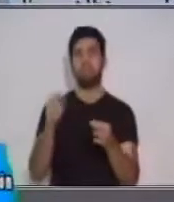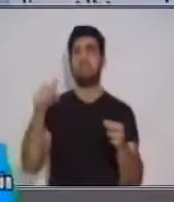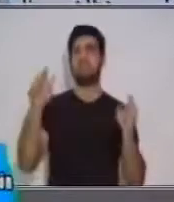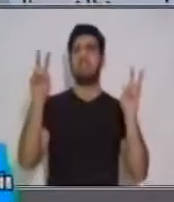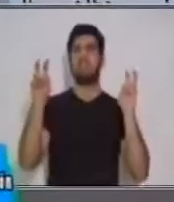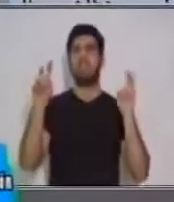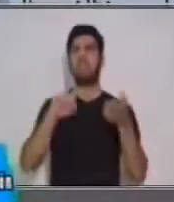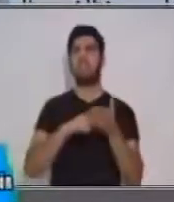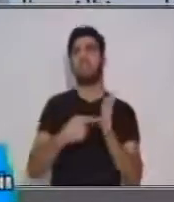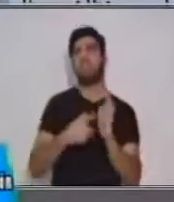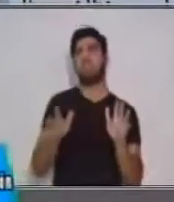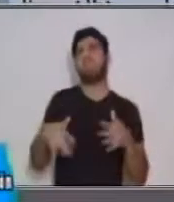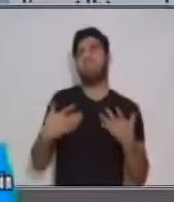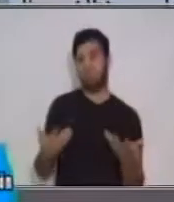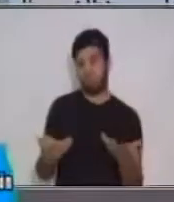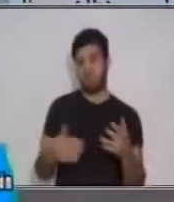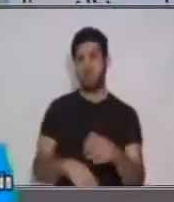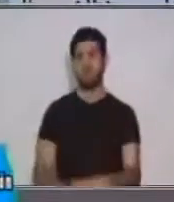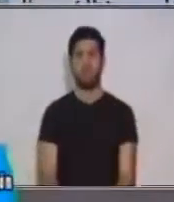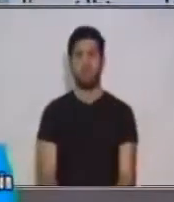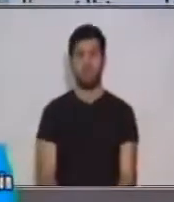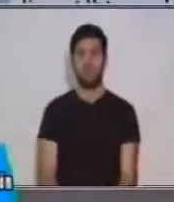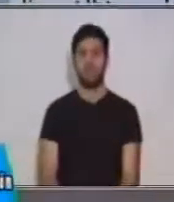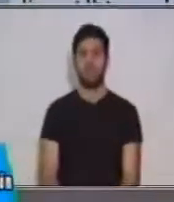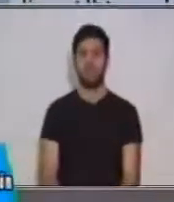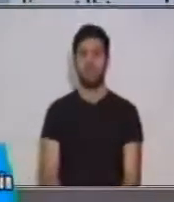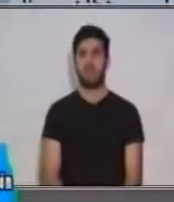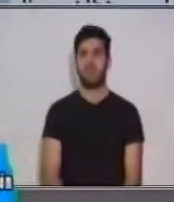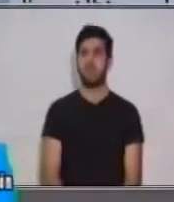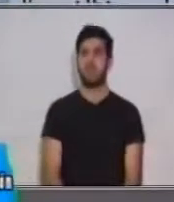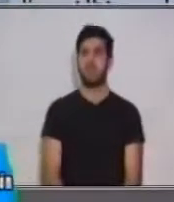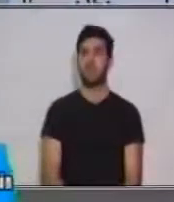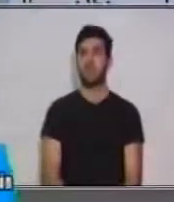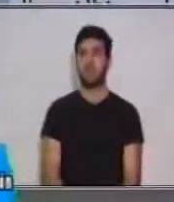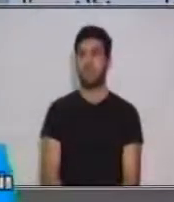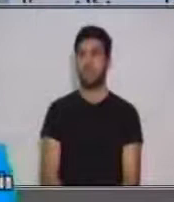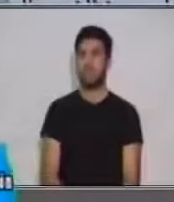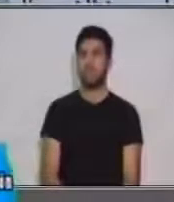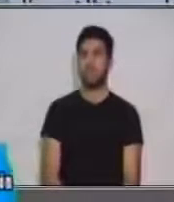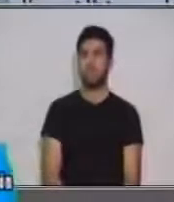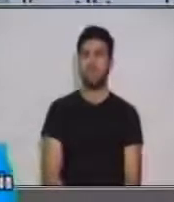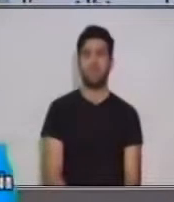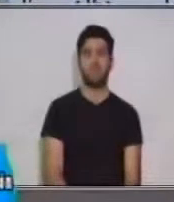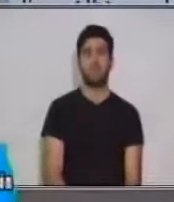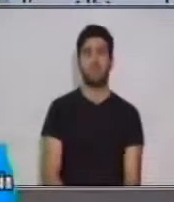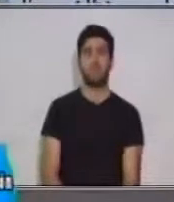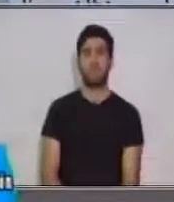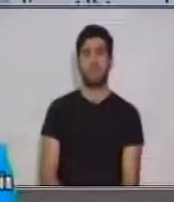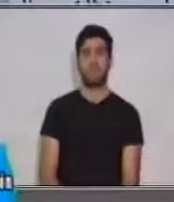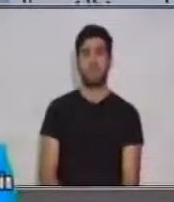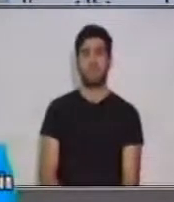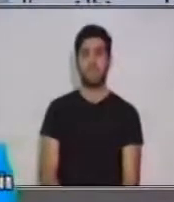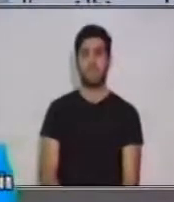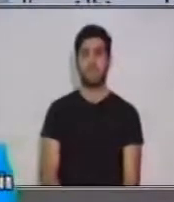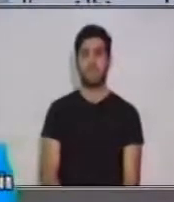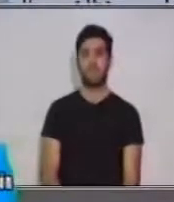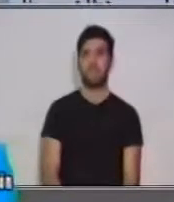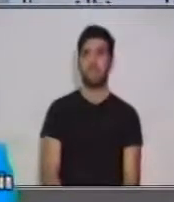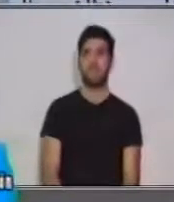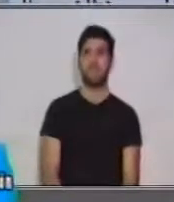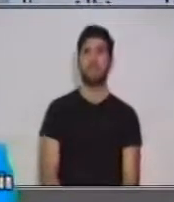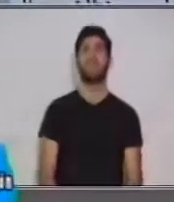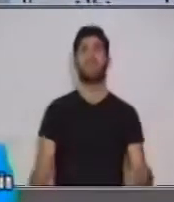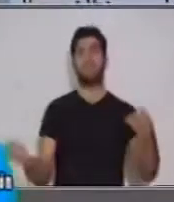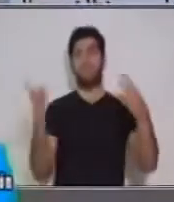sobre lo que va a relacionarse a ese texto. Es relevante a la introducción.